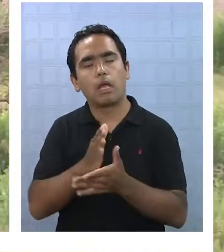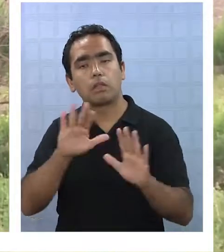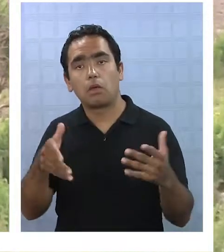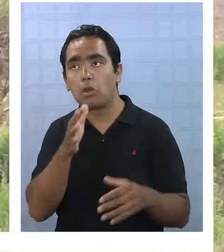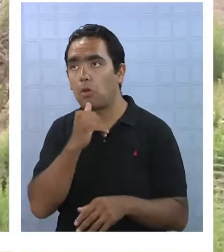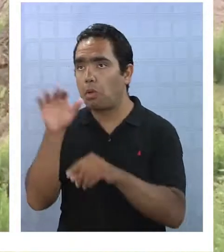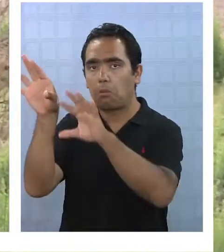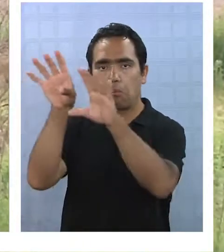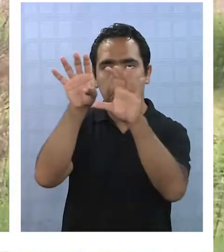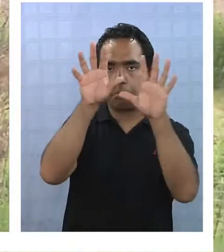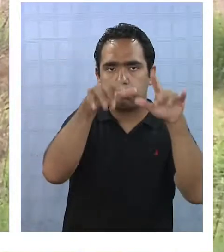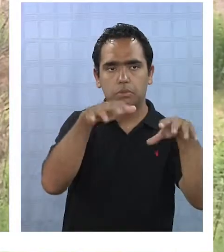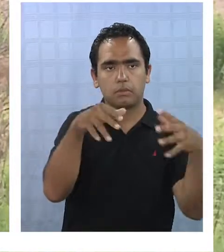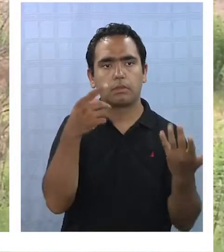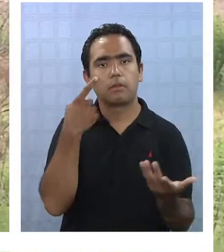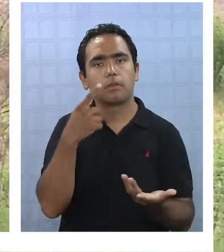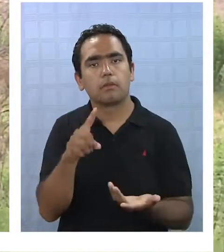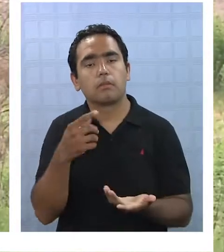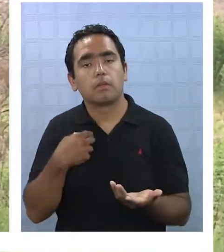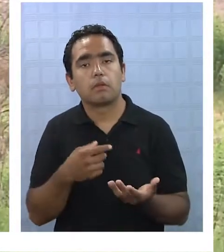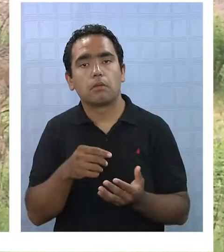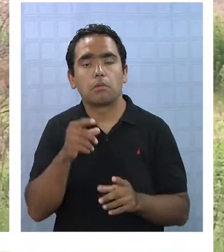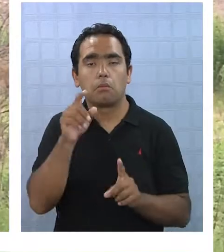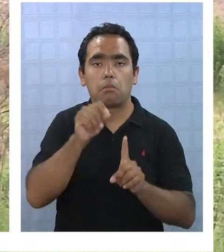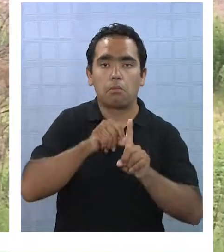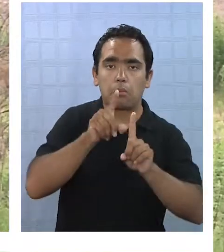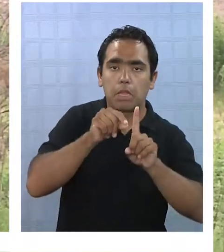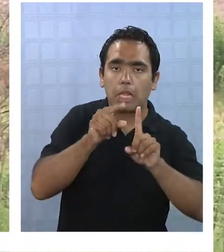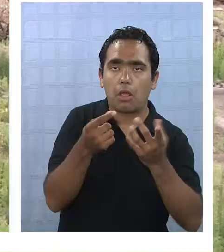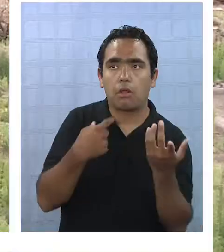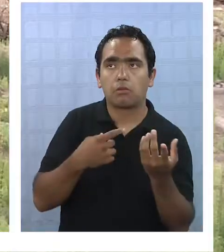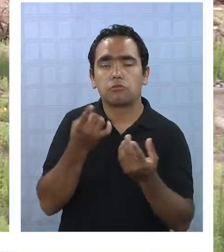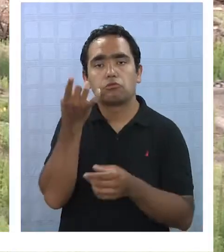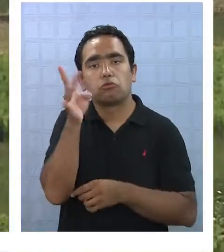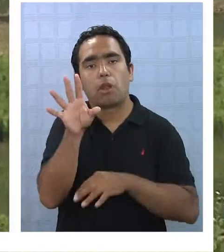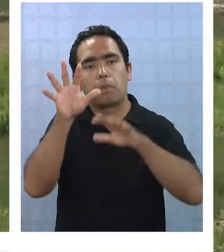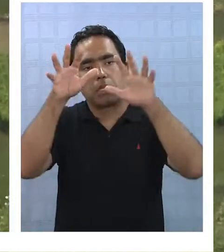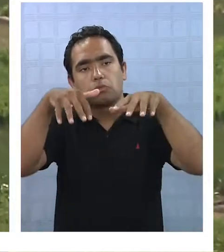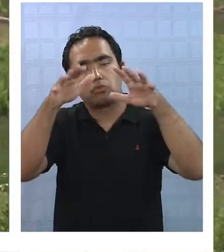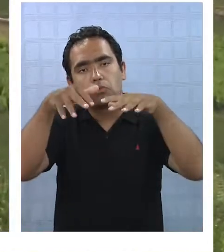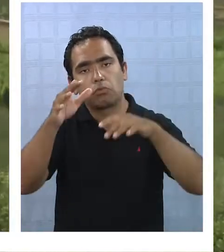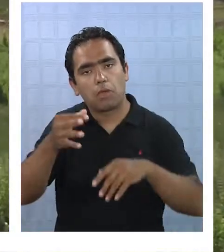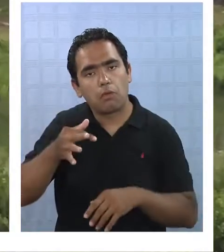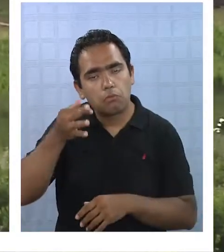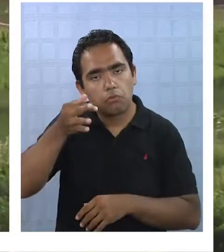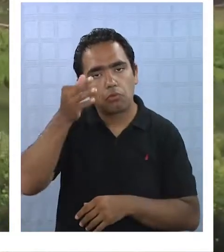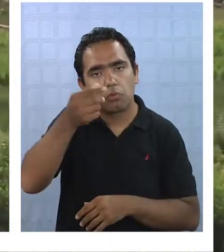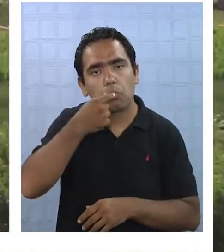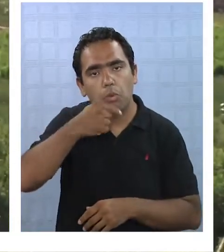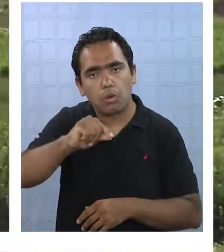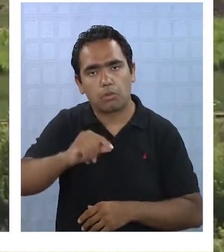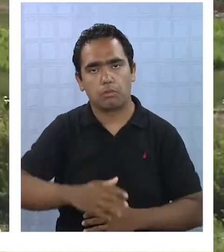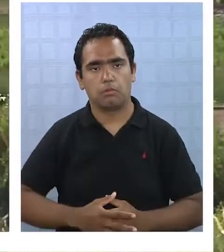del invierno altiplánico y el pronóstico de meteorología anuncia solo lluvias leves en el futuro cercano.